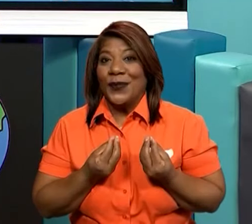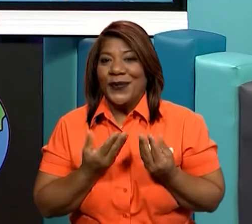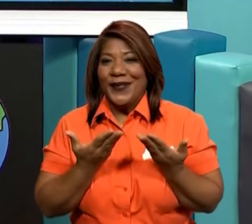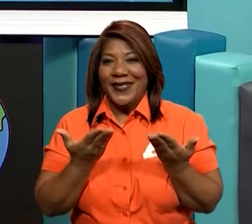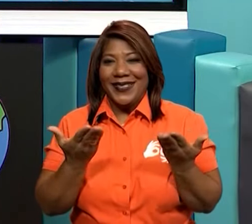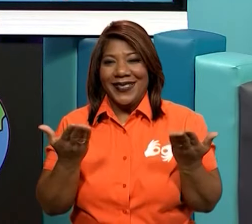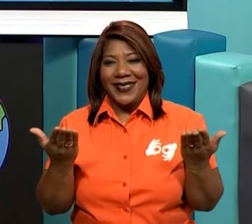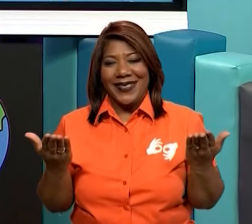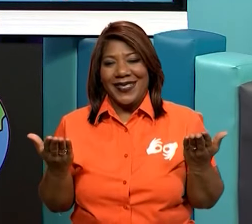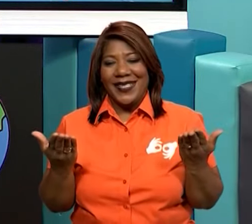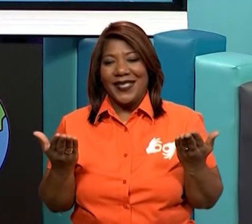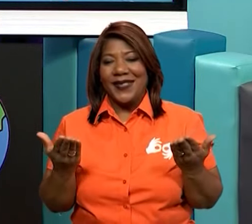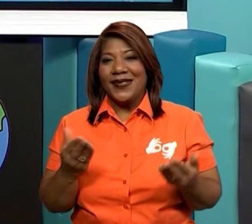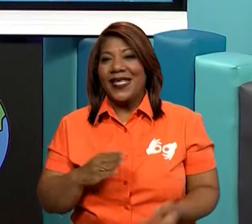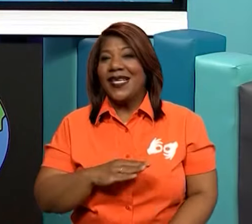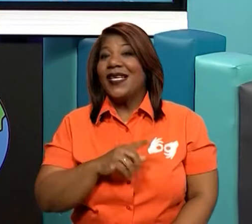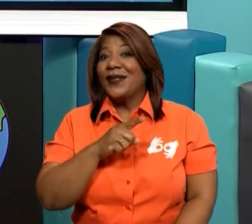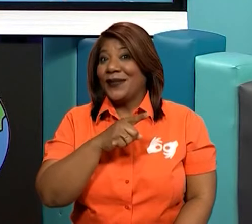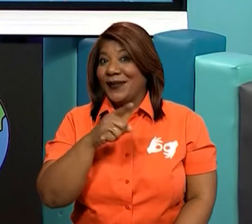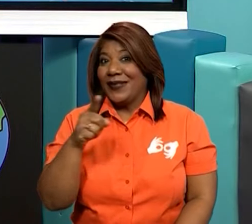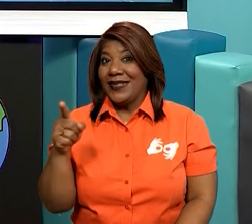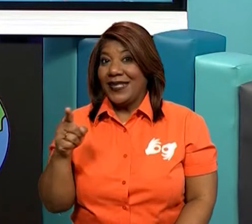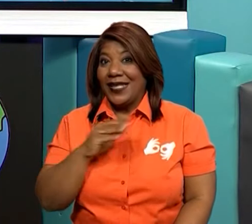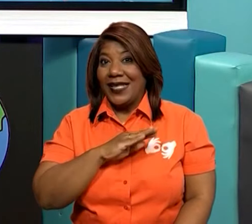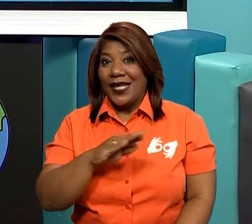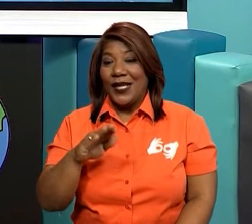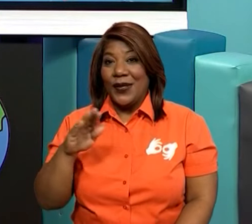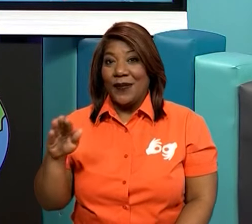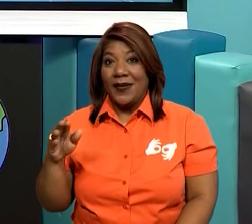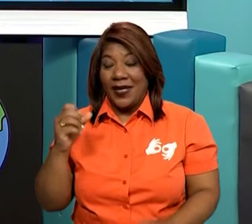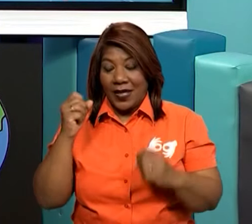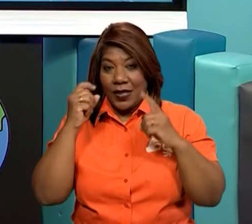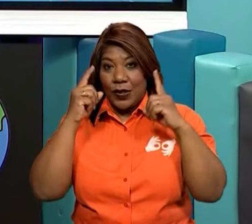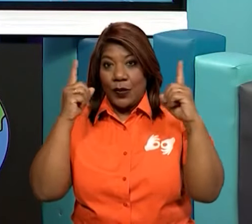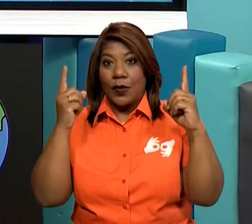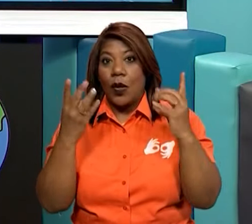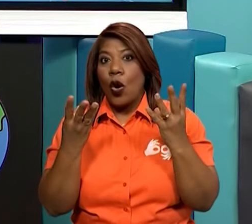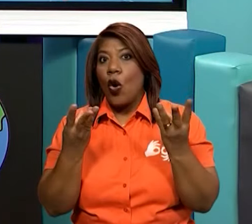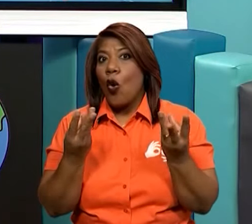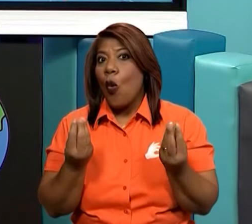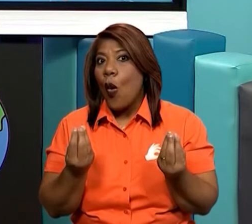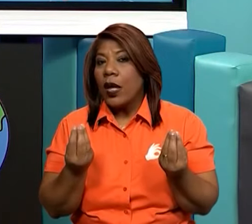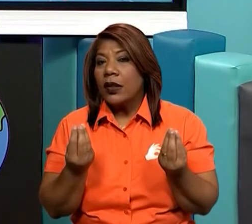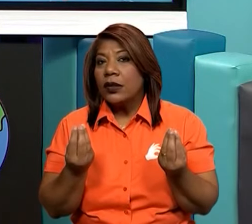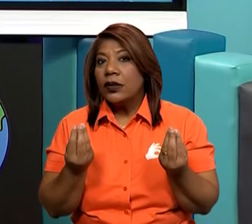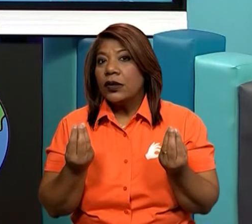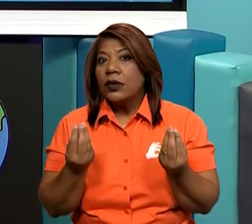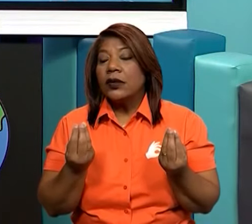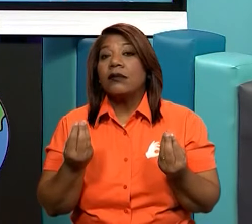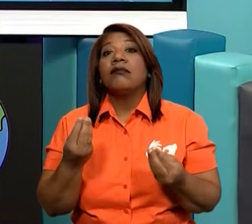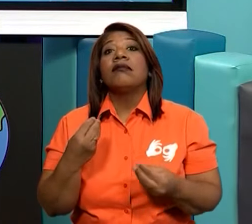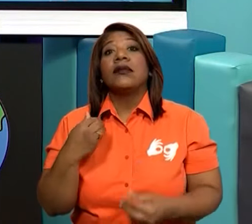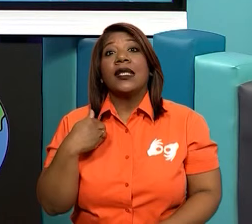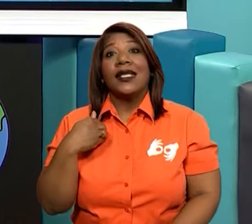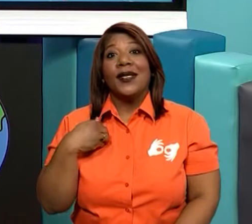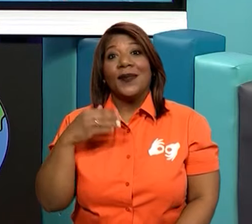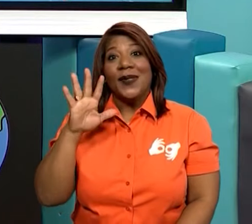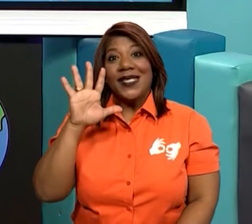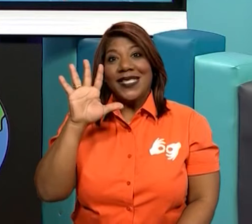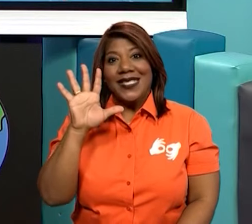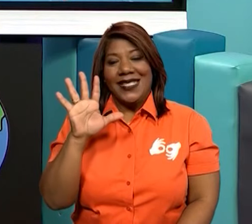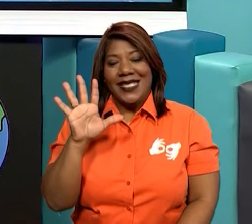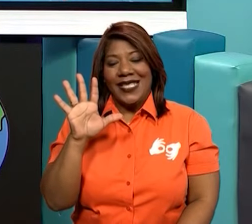bien, mis pequeños descubridores. De esta manera, ¿cuántos sentidos tenemos? Allí está en pantalla.